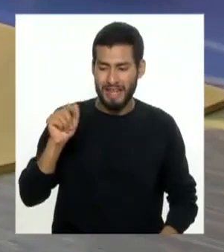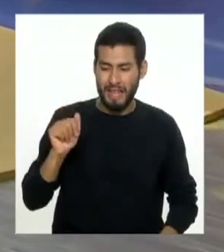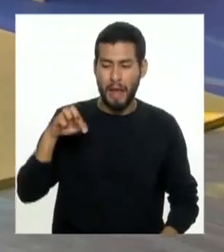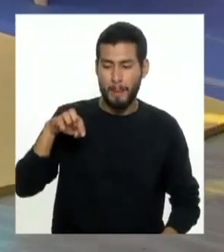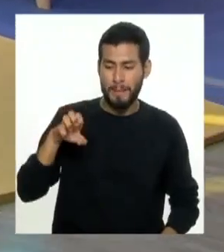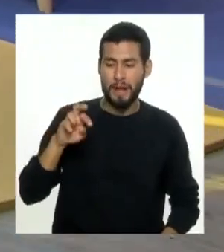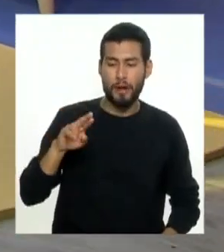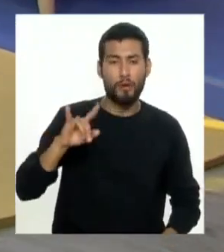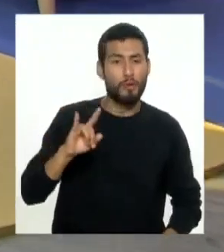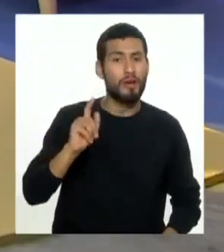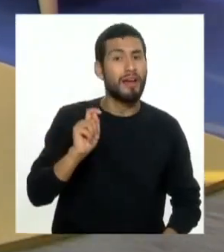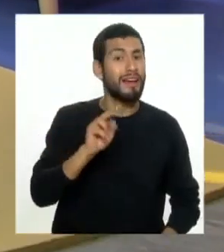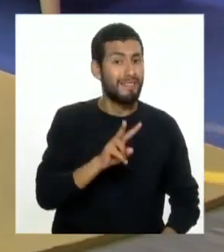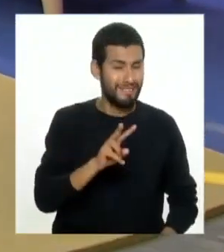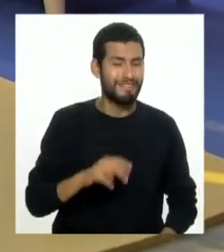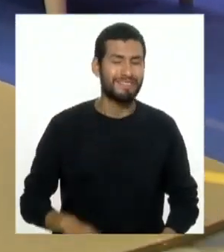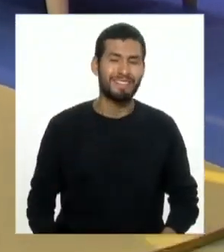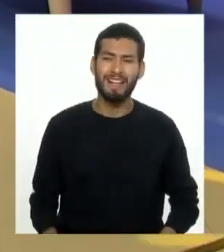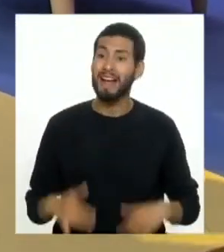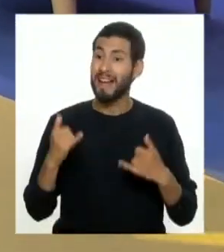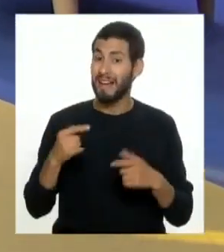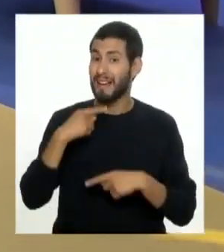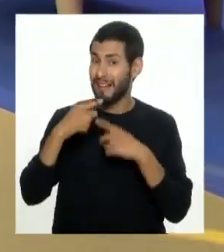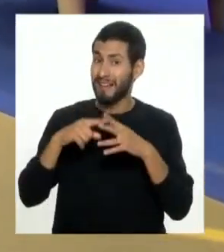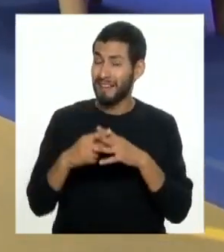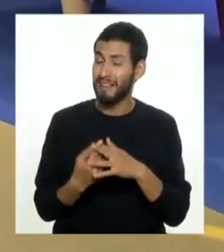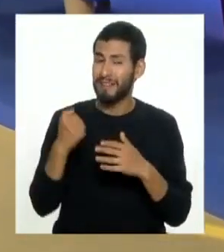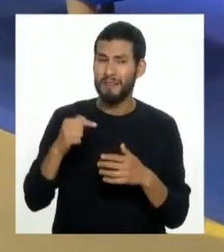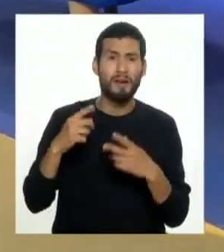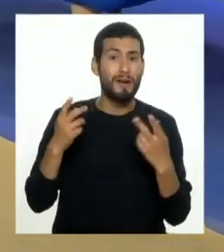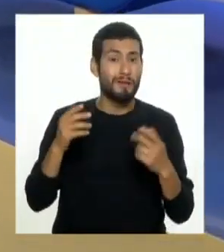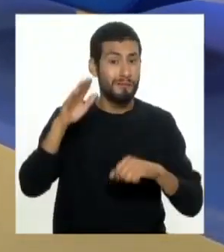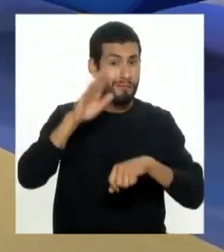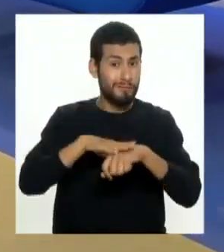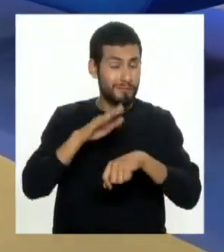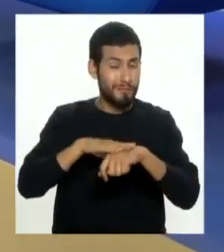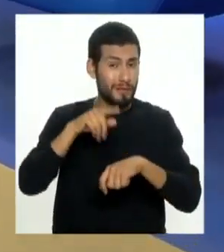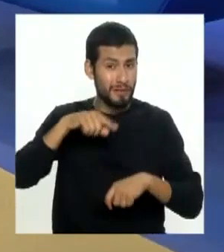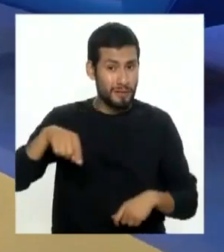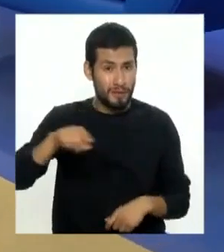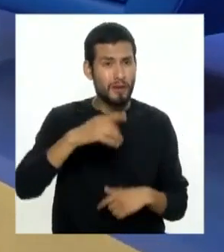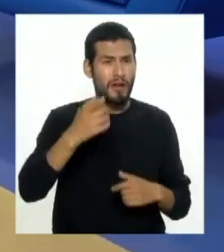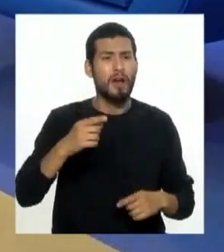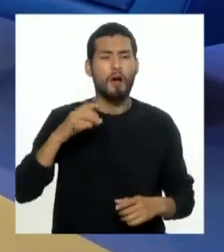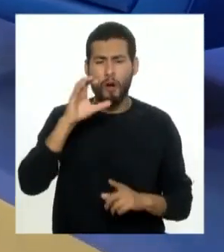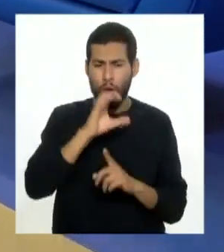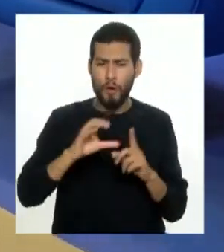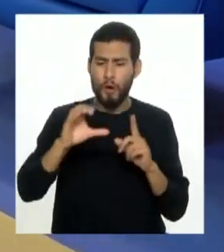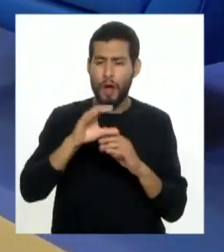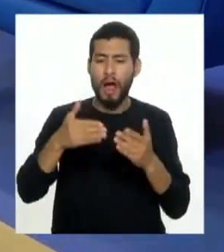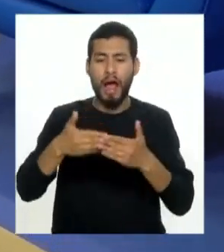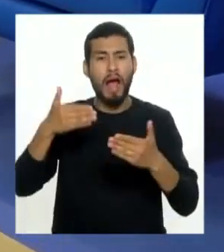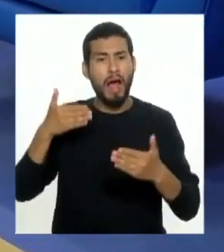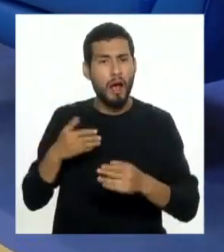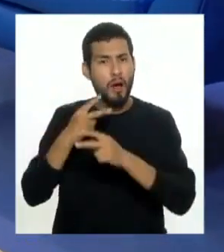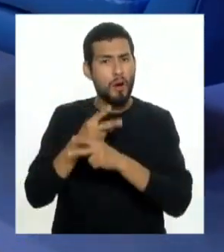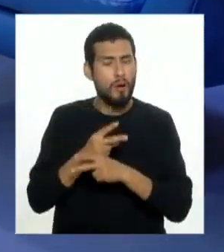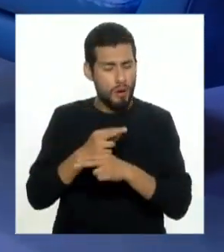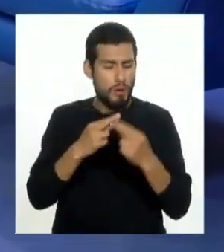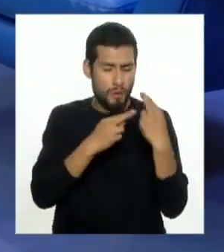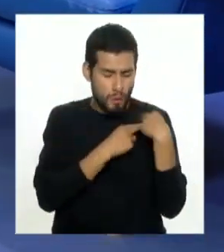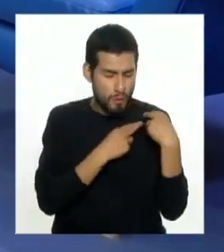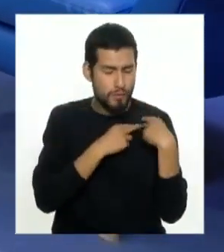TV. Y te cuento que empezamos la mañana con un llamado a construir una cultura de prevención adecuada y